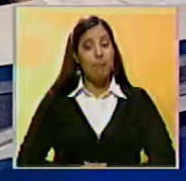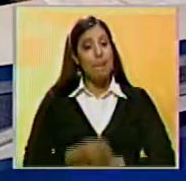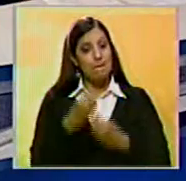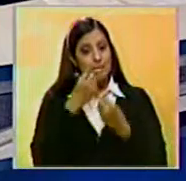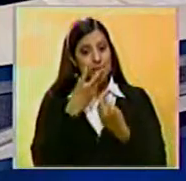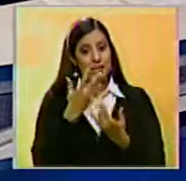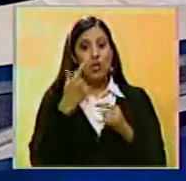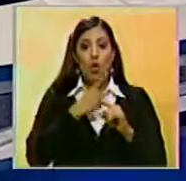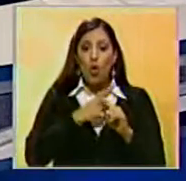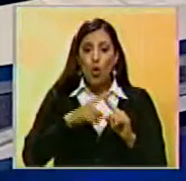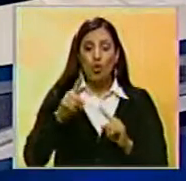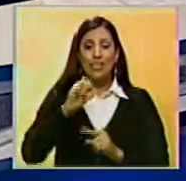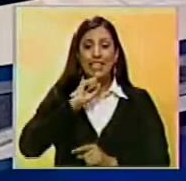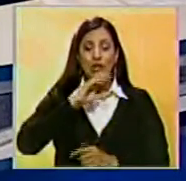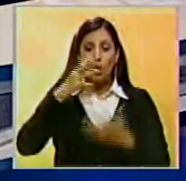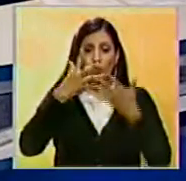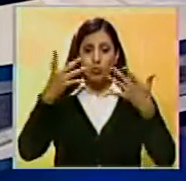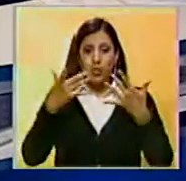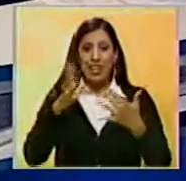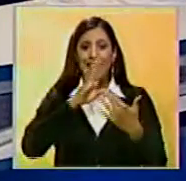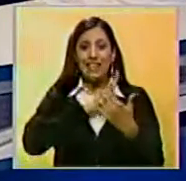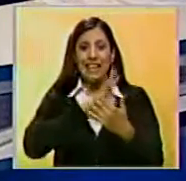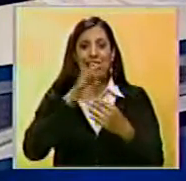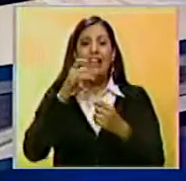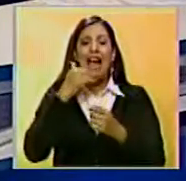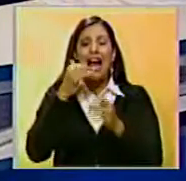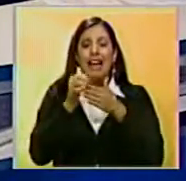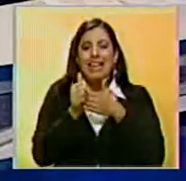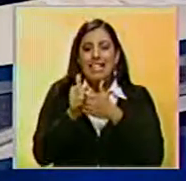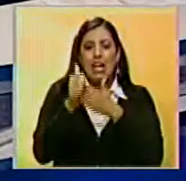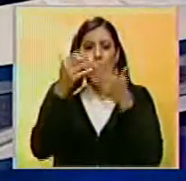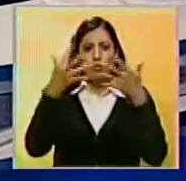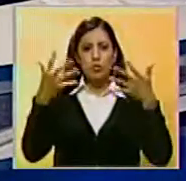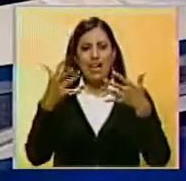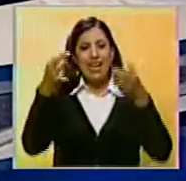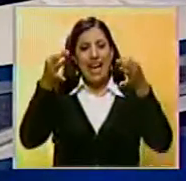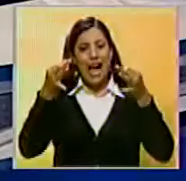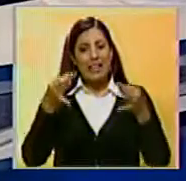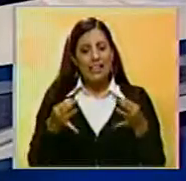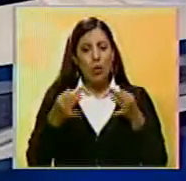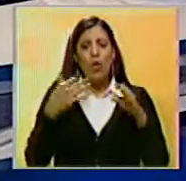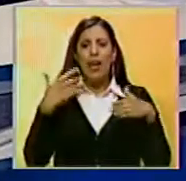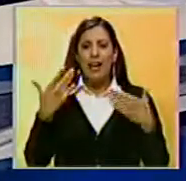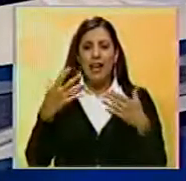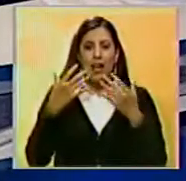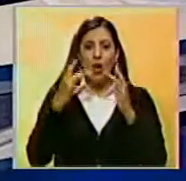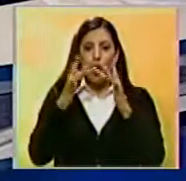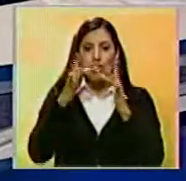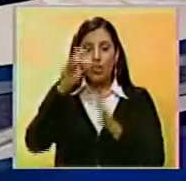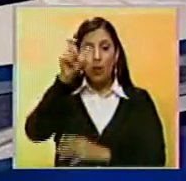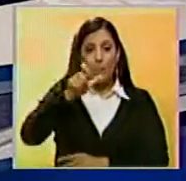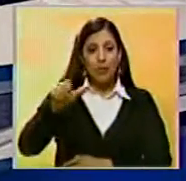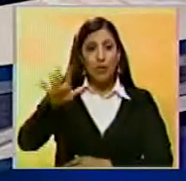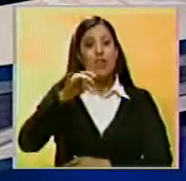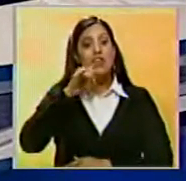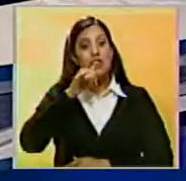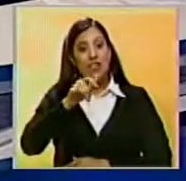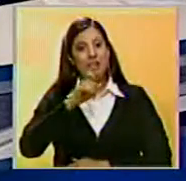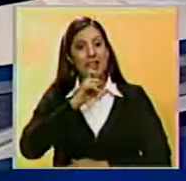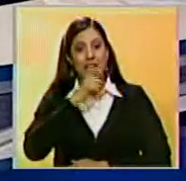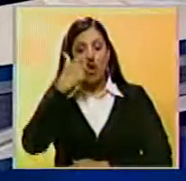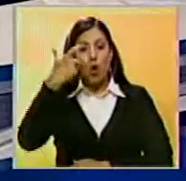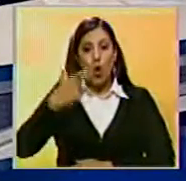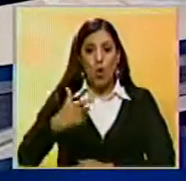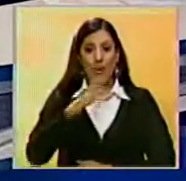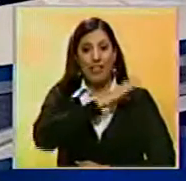Bien, y una historia bien narrada requiere la conformación de un guión estructurado que garantice la conexión con el público. Así lo informó Miguel